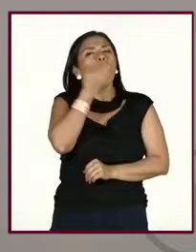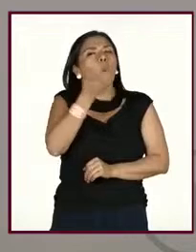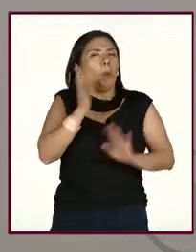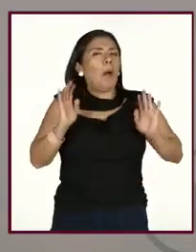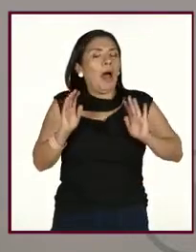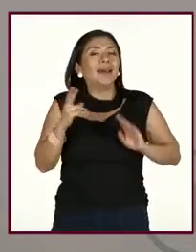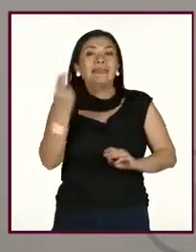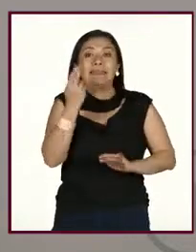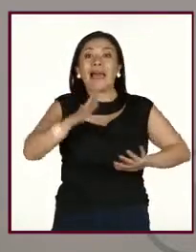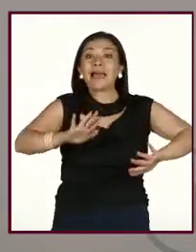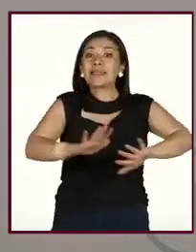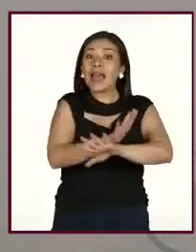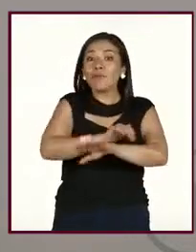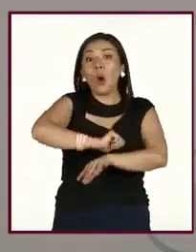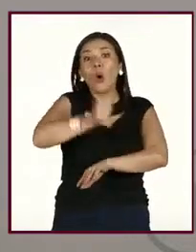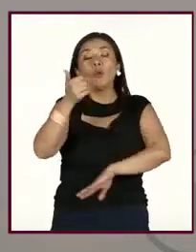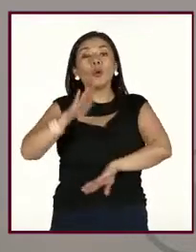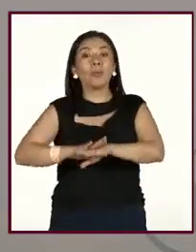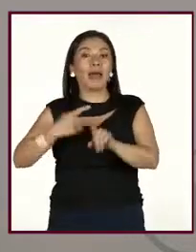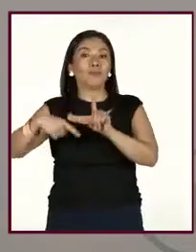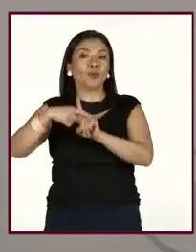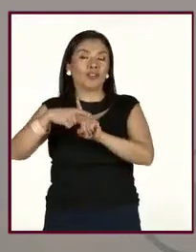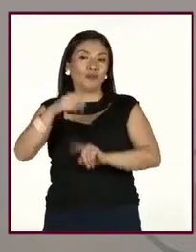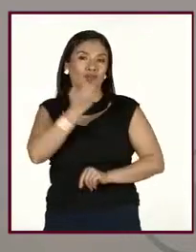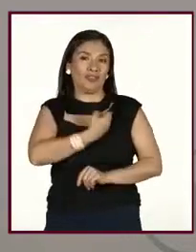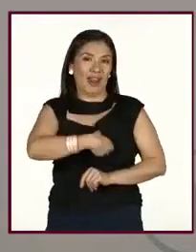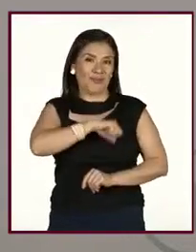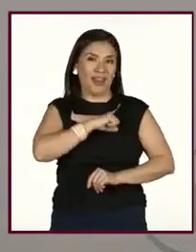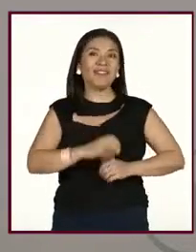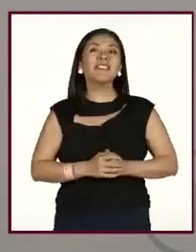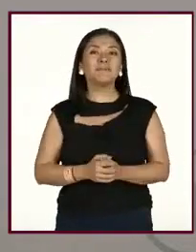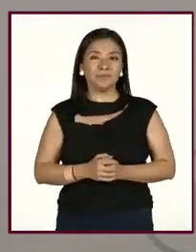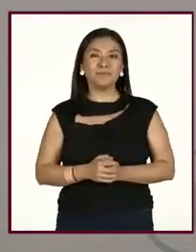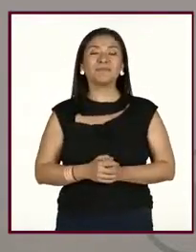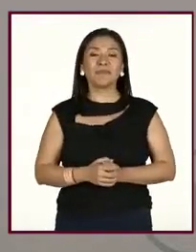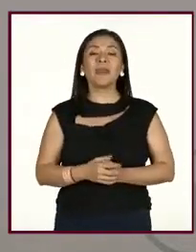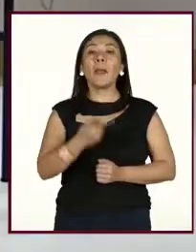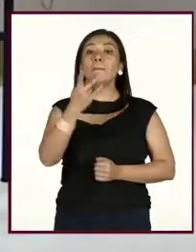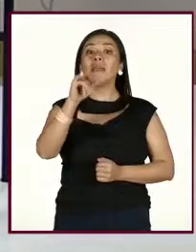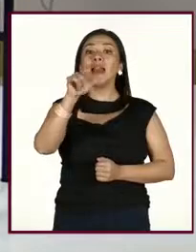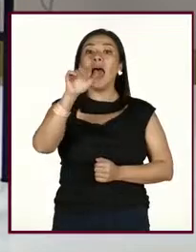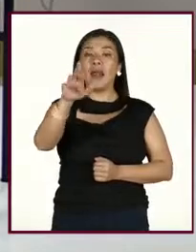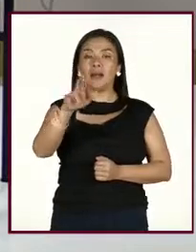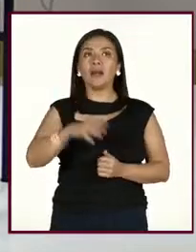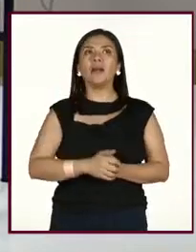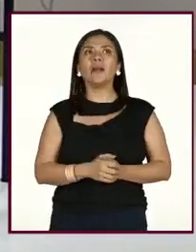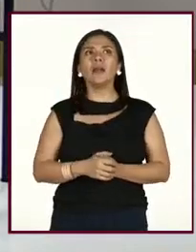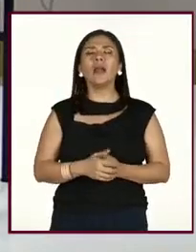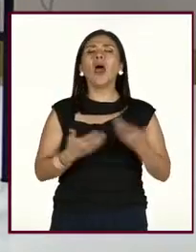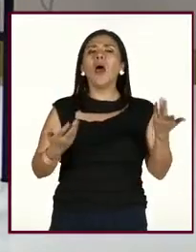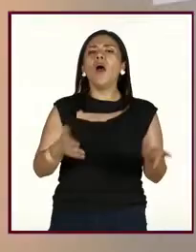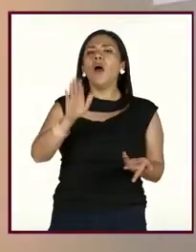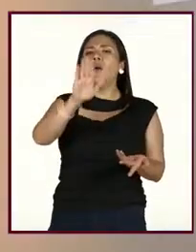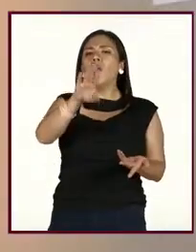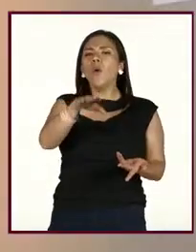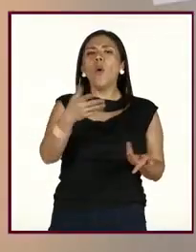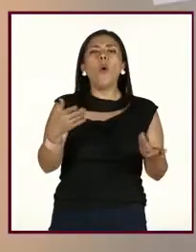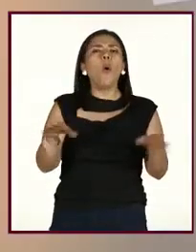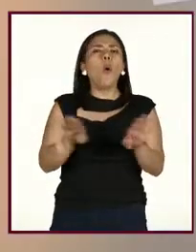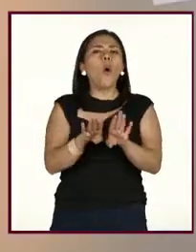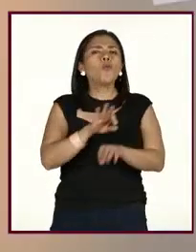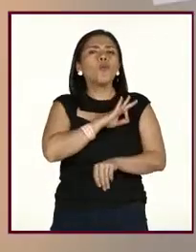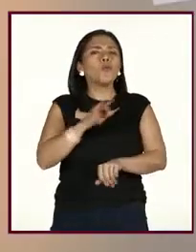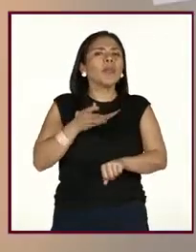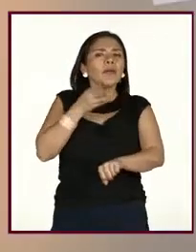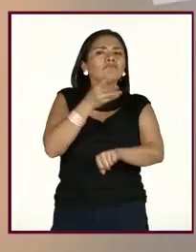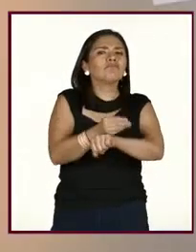hay que cambiarlos por hábitos saludables. Saludables. Pilar L., ¿de qué manera podrían implementar algunas